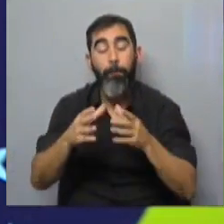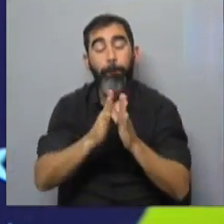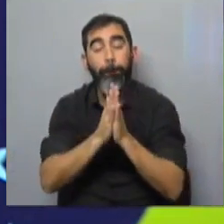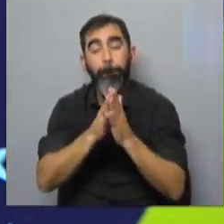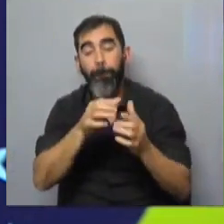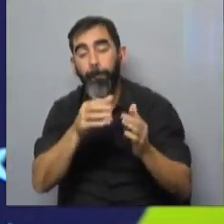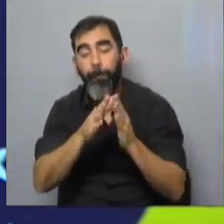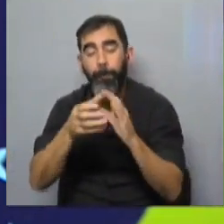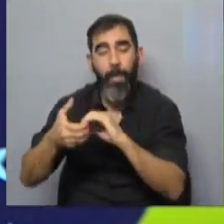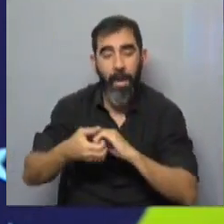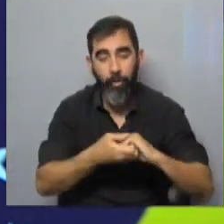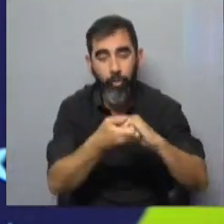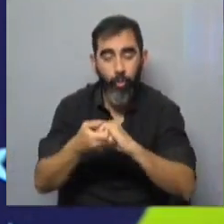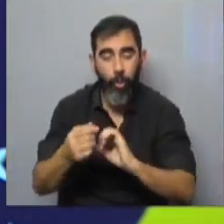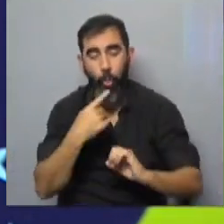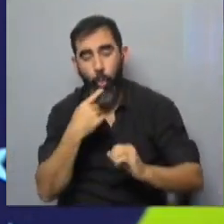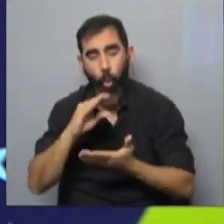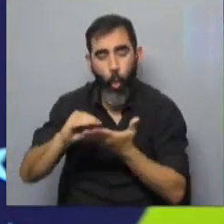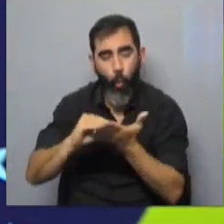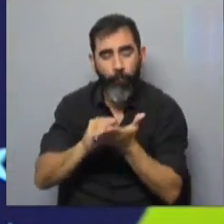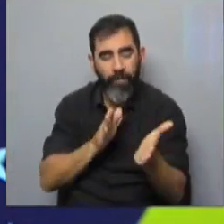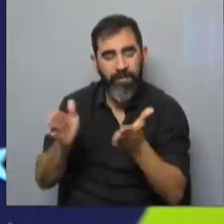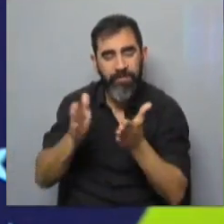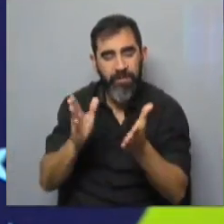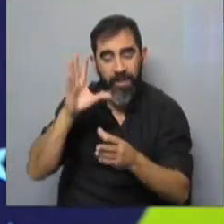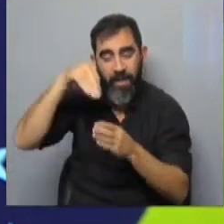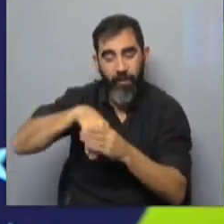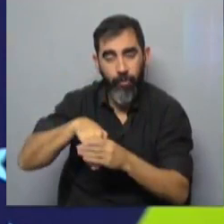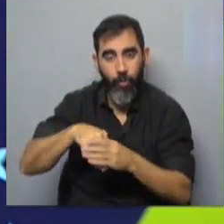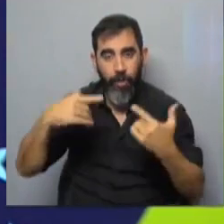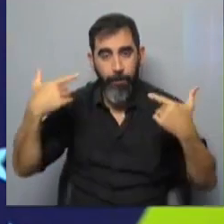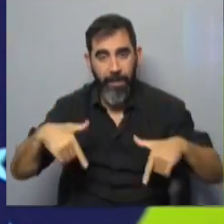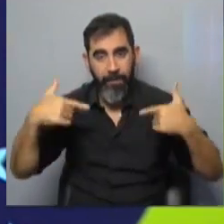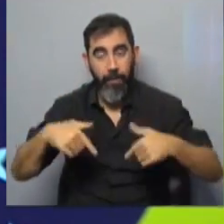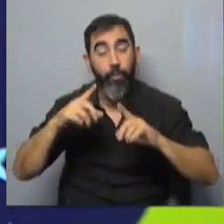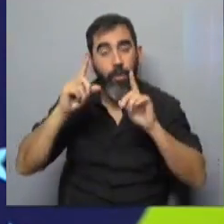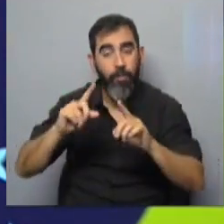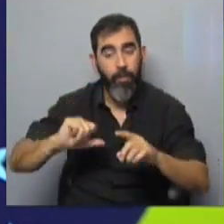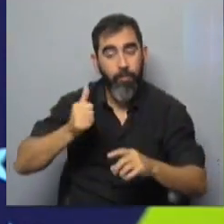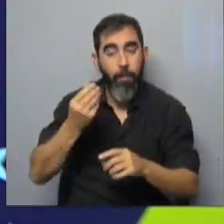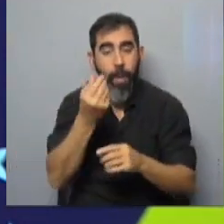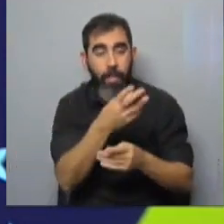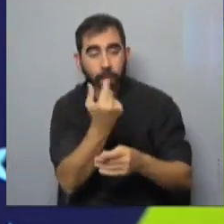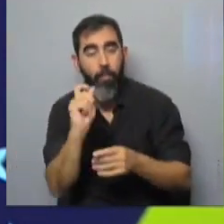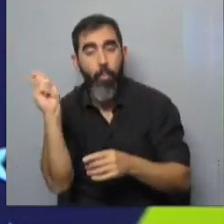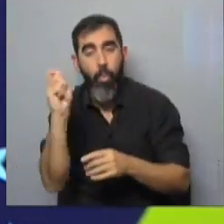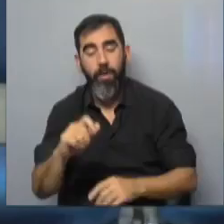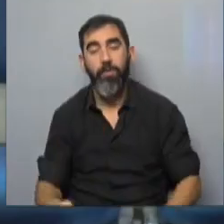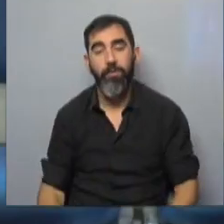sospechosos de mantener una supuesta oficina paralela dentro de la cartera que además utilizaba fondos públicos.